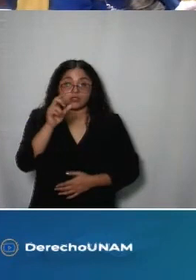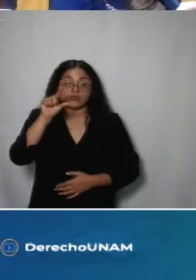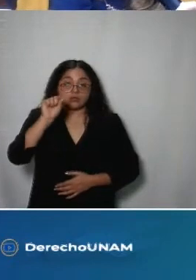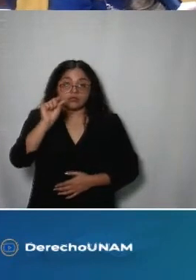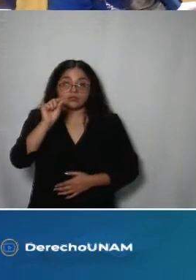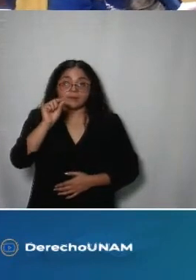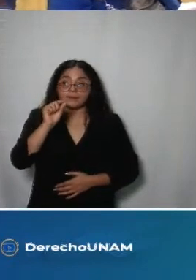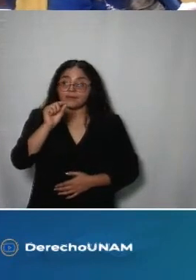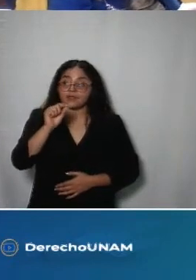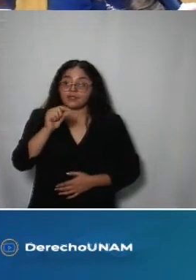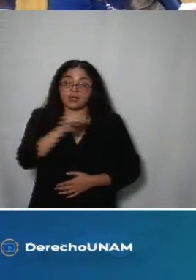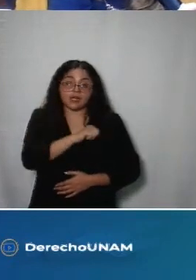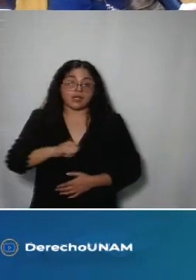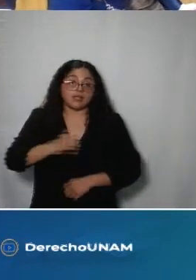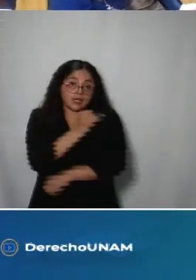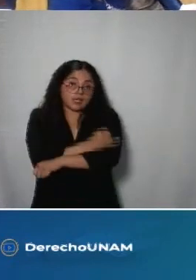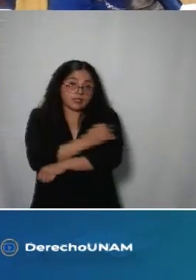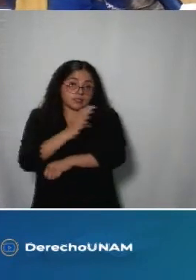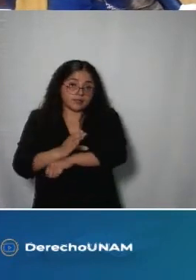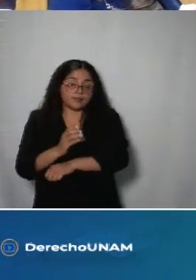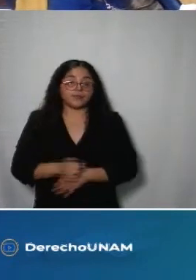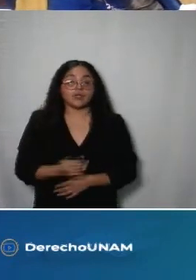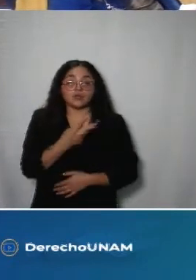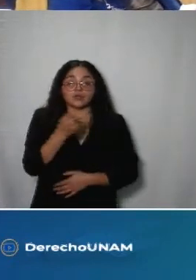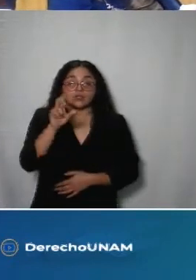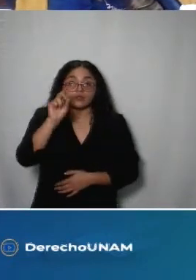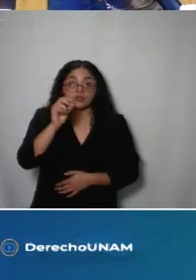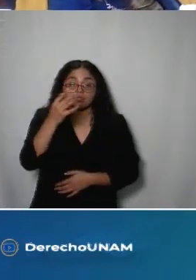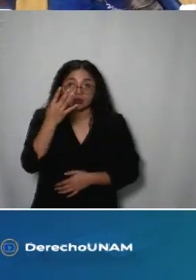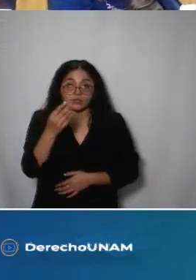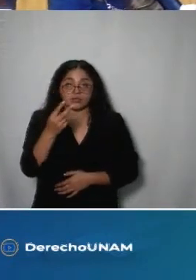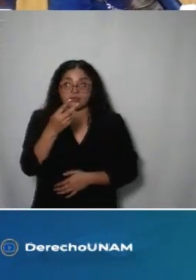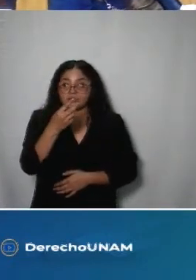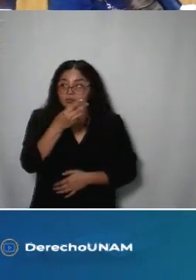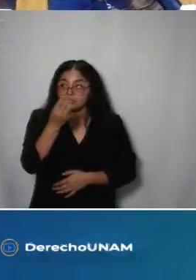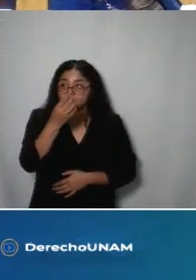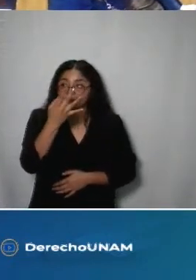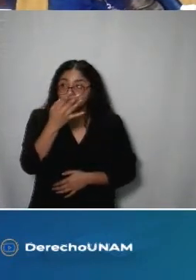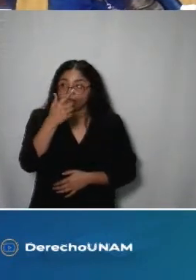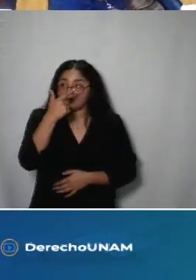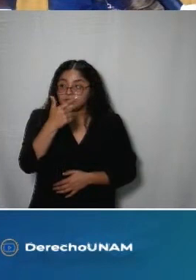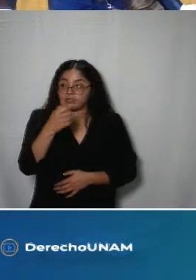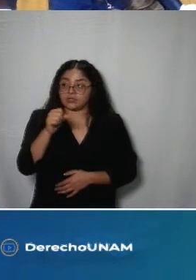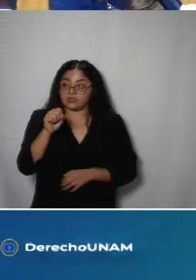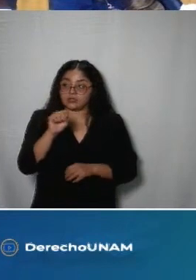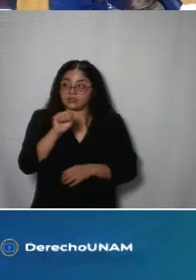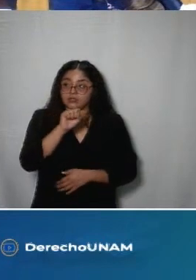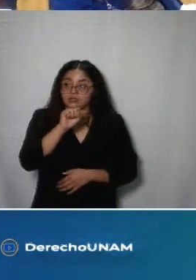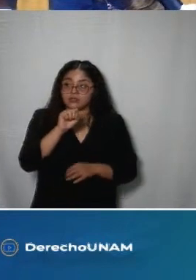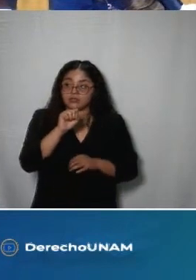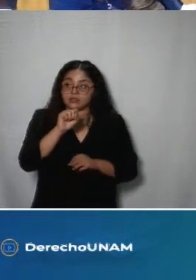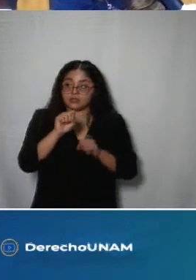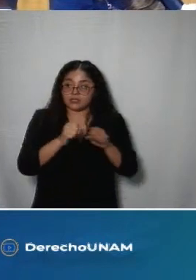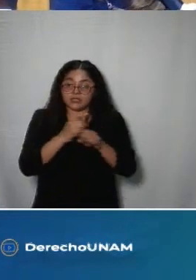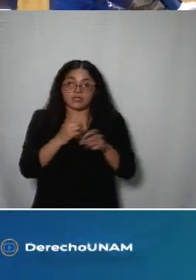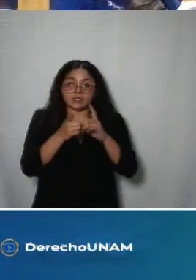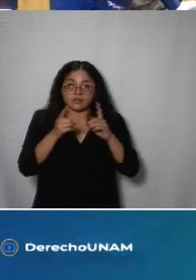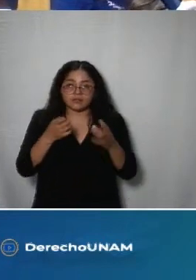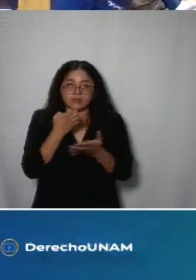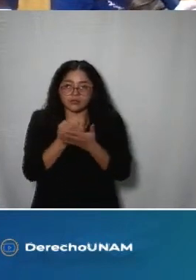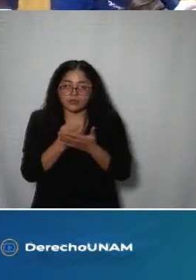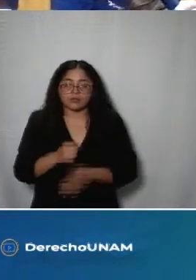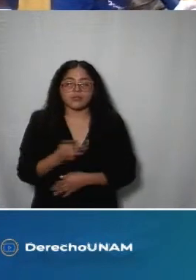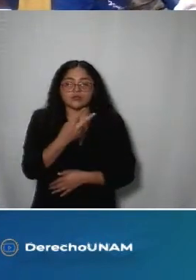270 del Alcaldista Calco 234 y 357 de la Secretaría de Desarrollo Económico